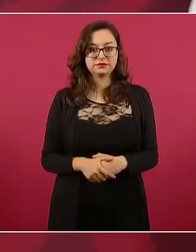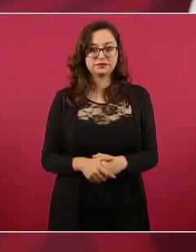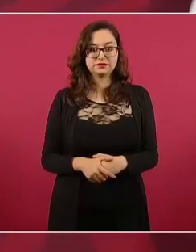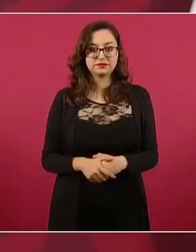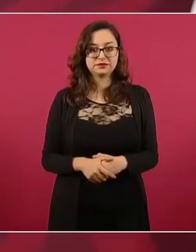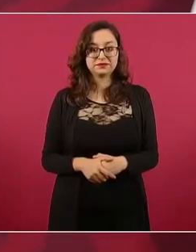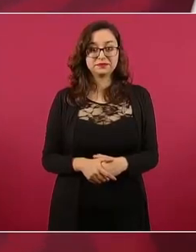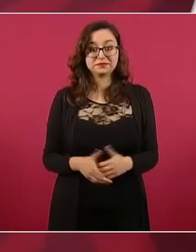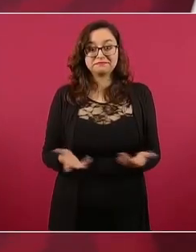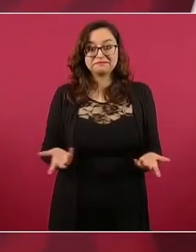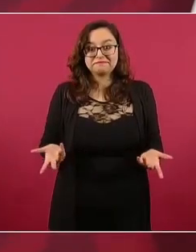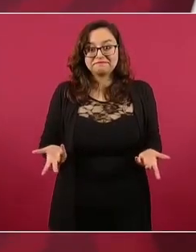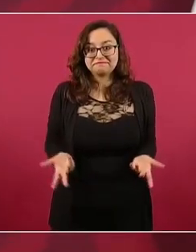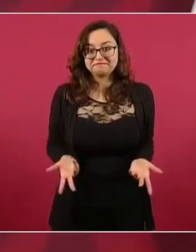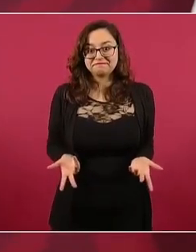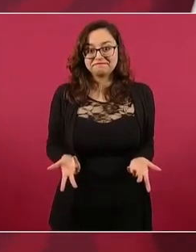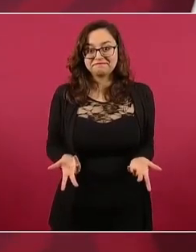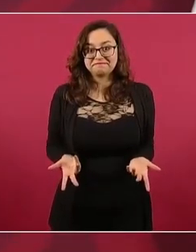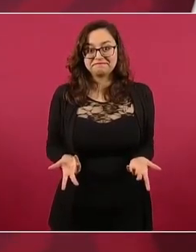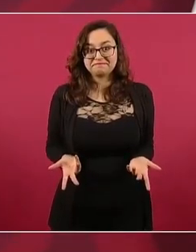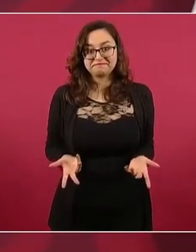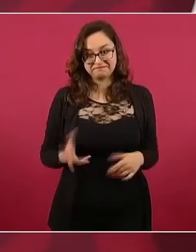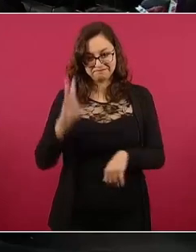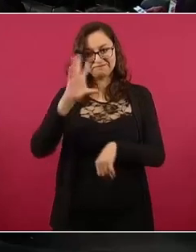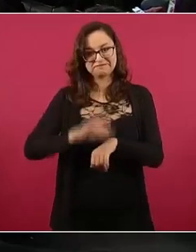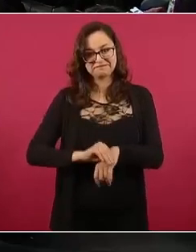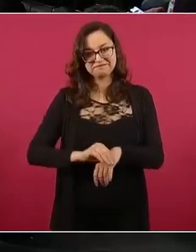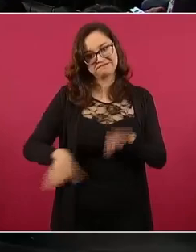¿Cómo la hacemos? ¿Me dejan ir?